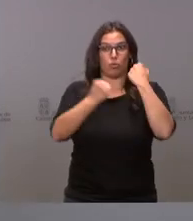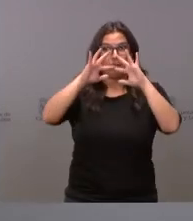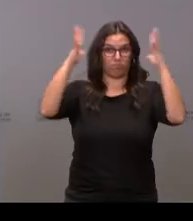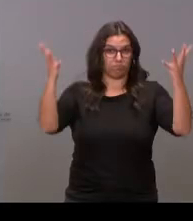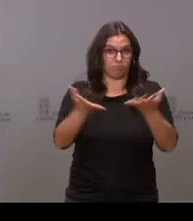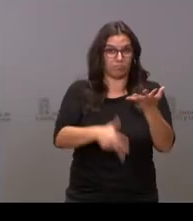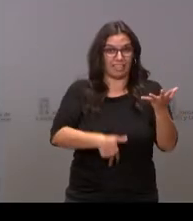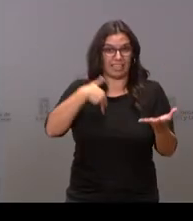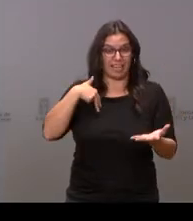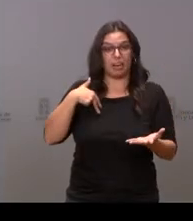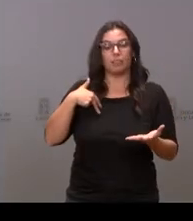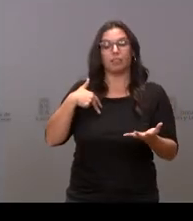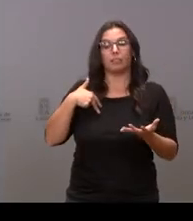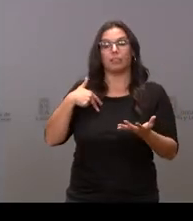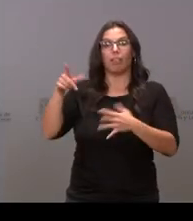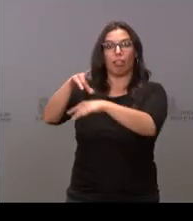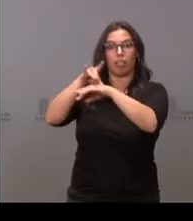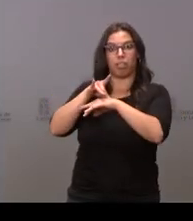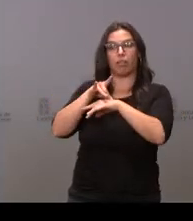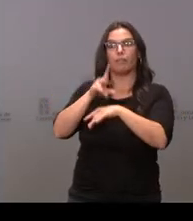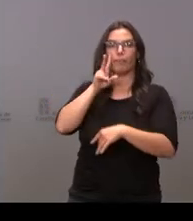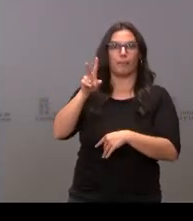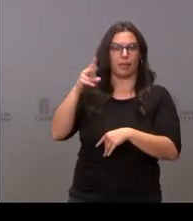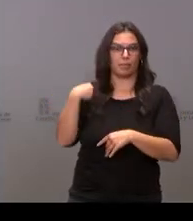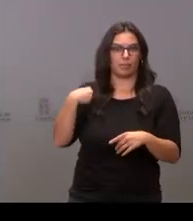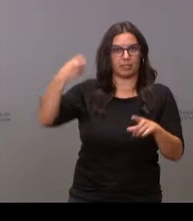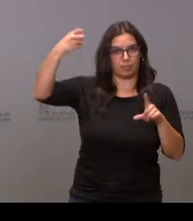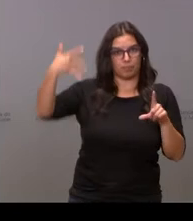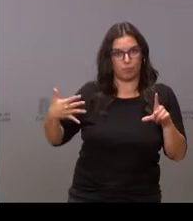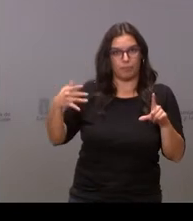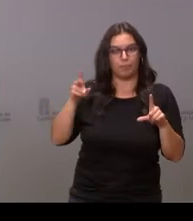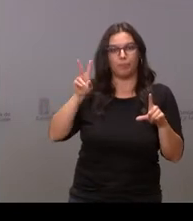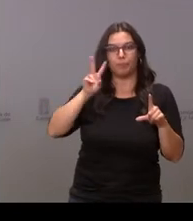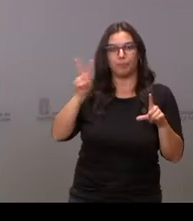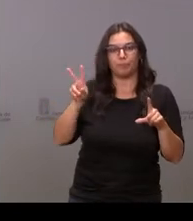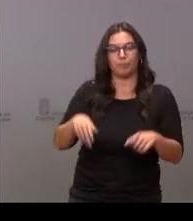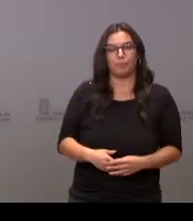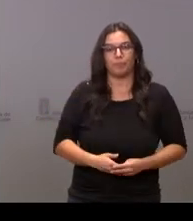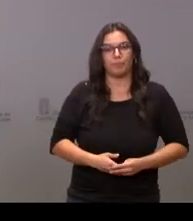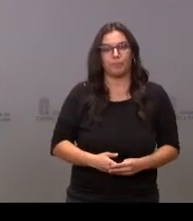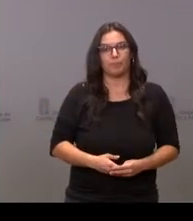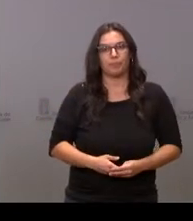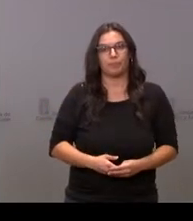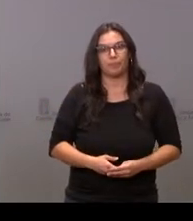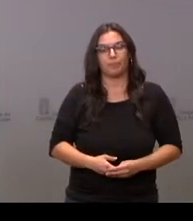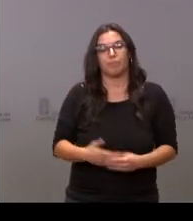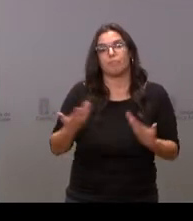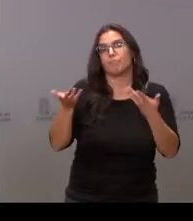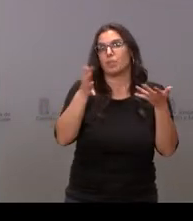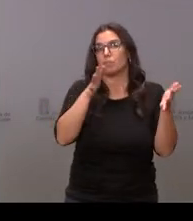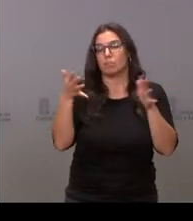sirve de base para elaborar este presupuesto es el que tienen ustedes aquí sobre la pantalla. Estimamos una